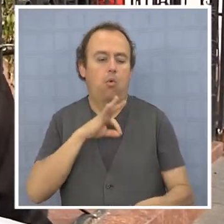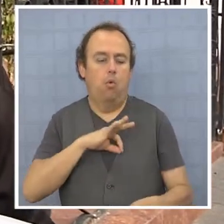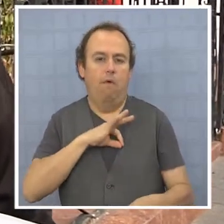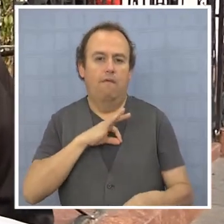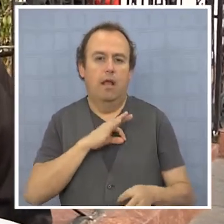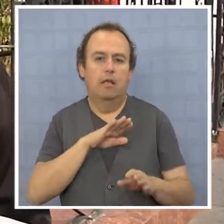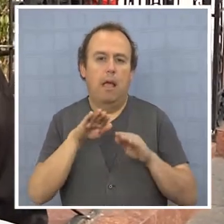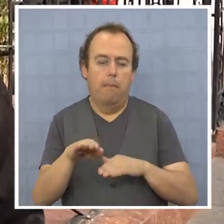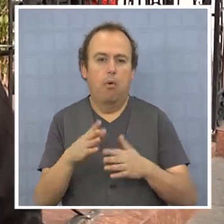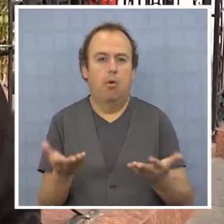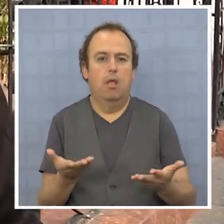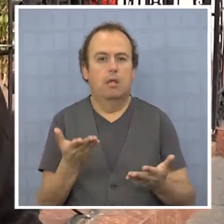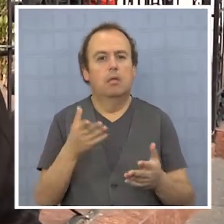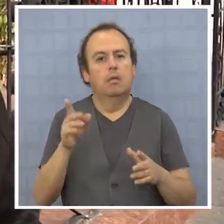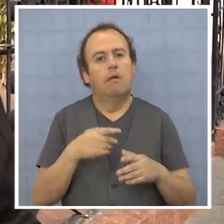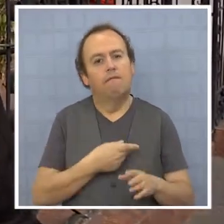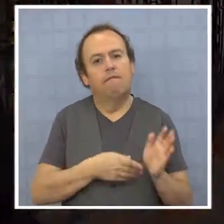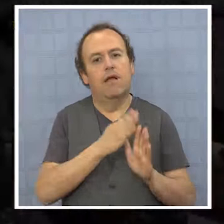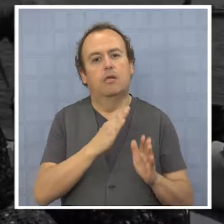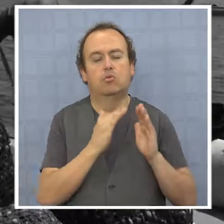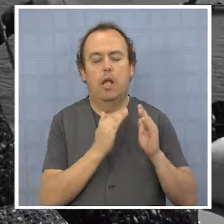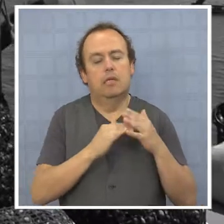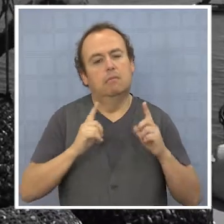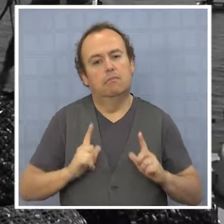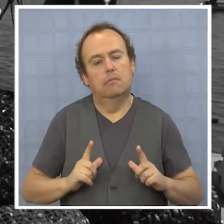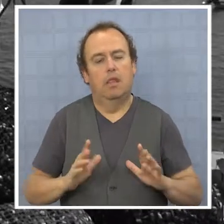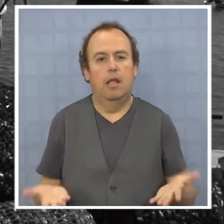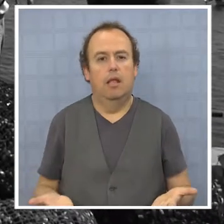jubilaciones, para que esta gente se vaya tranquila a su hogar.